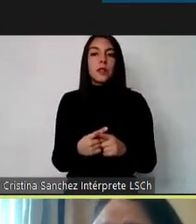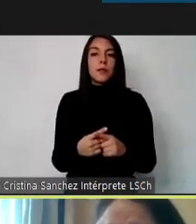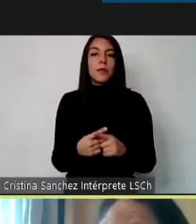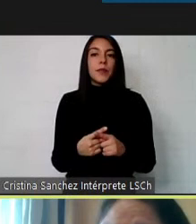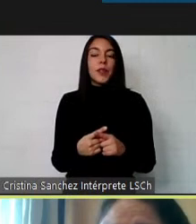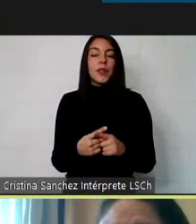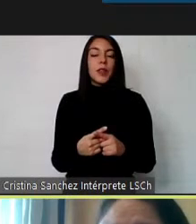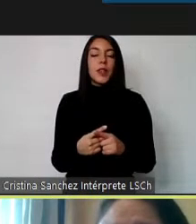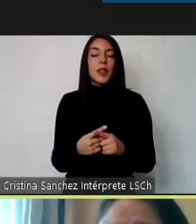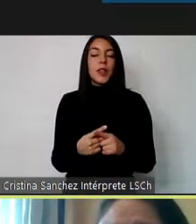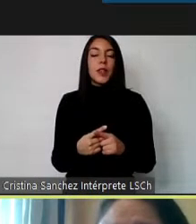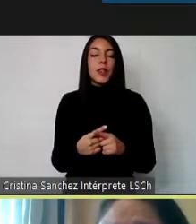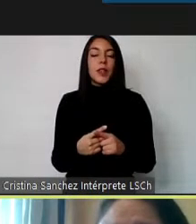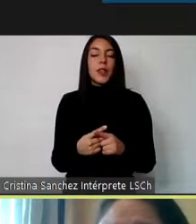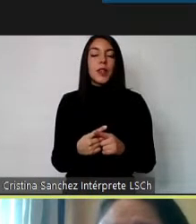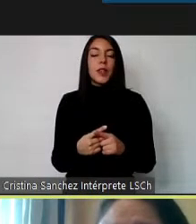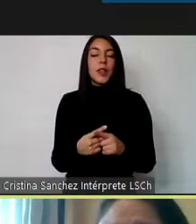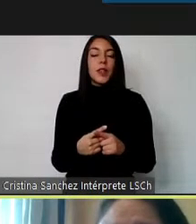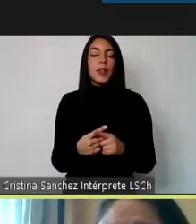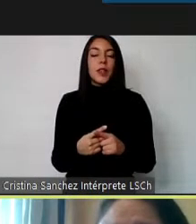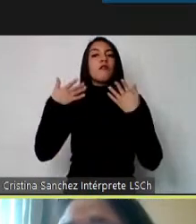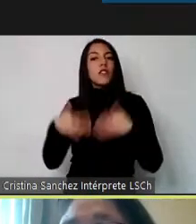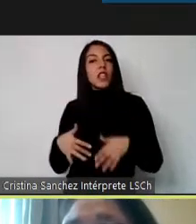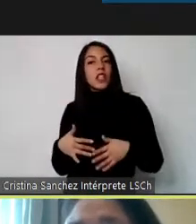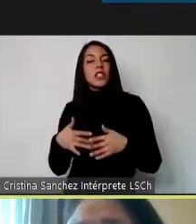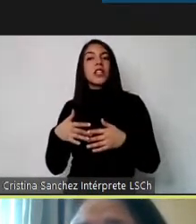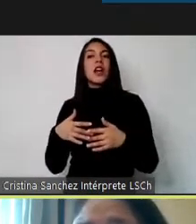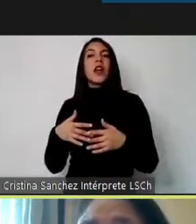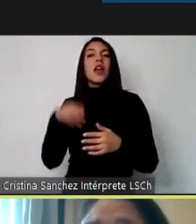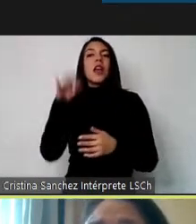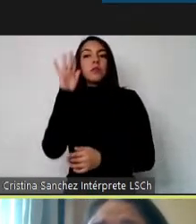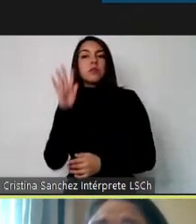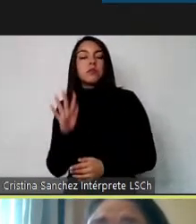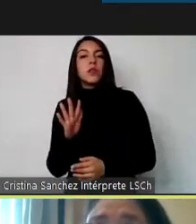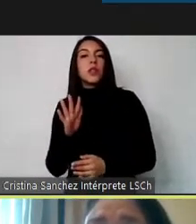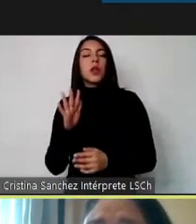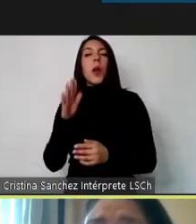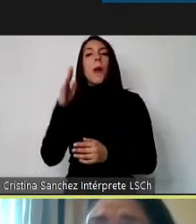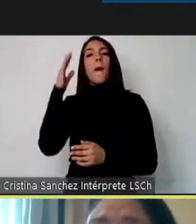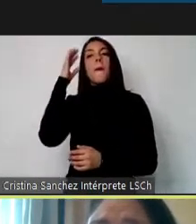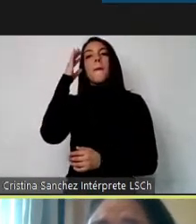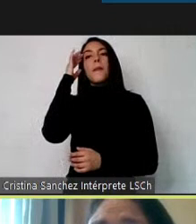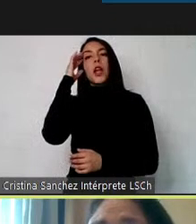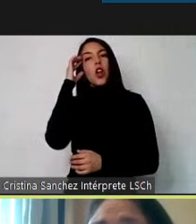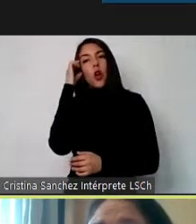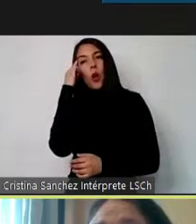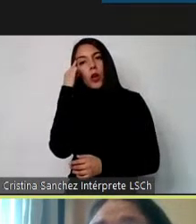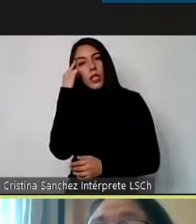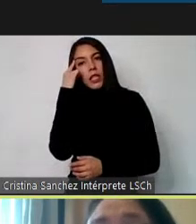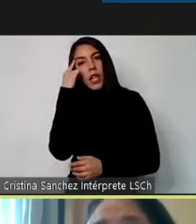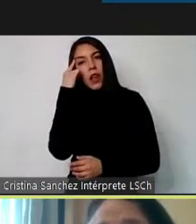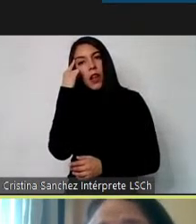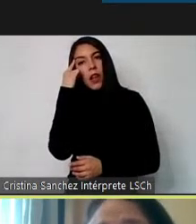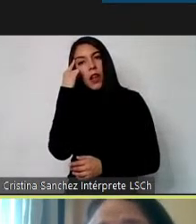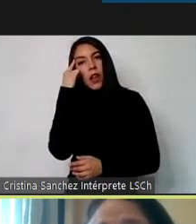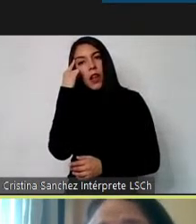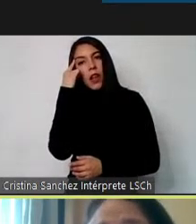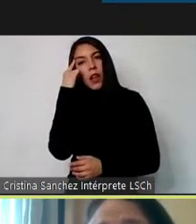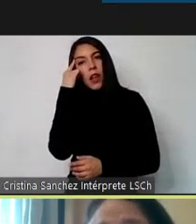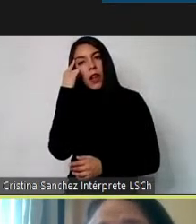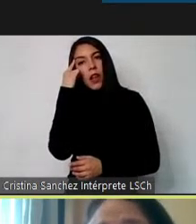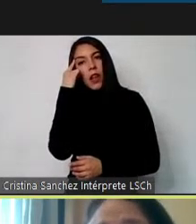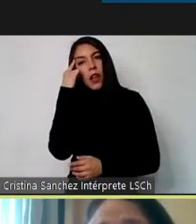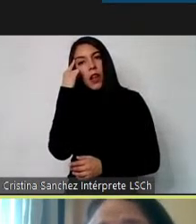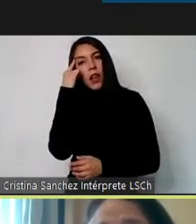diferencias físicas, sensoriales, y de procesamiento cognitivo. Es decir, reconoce que la persona funciona de